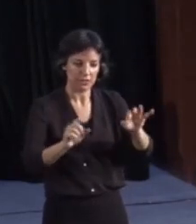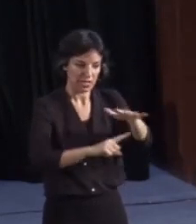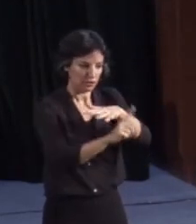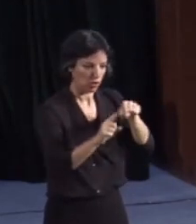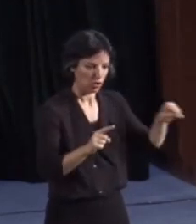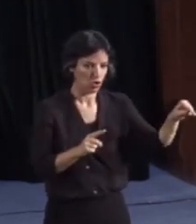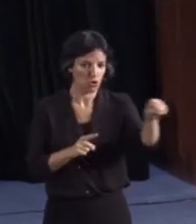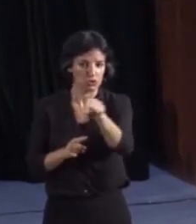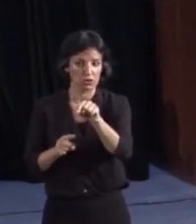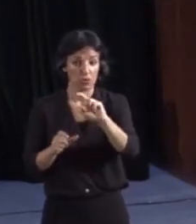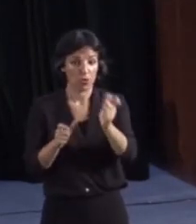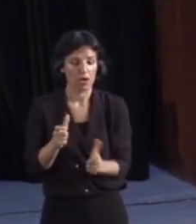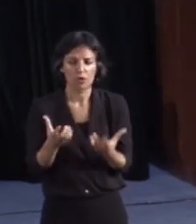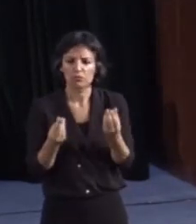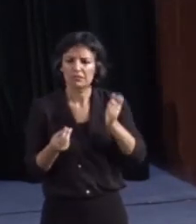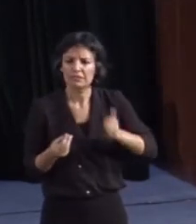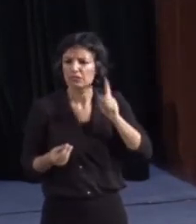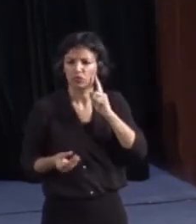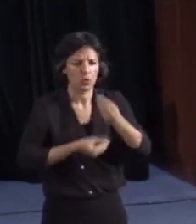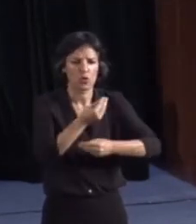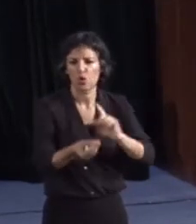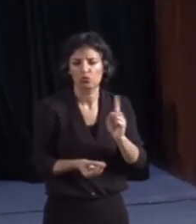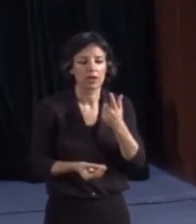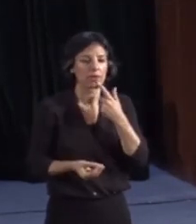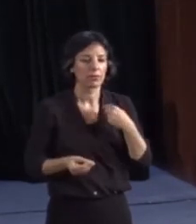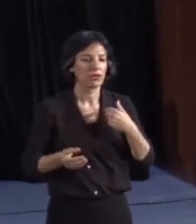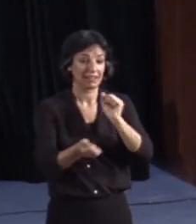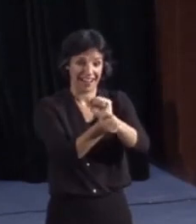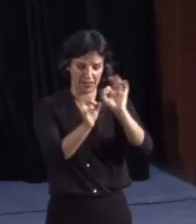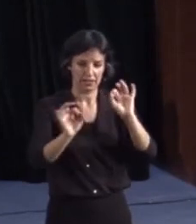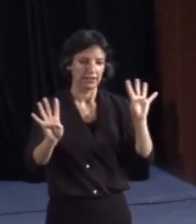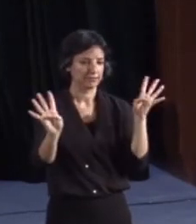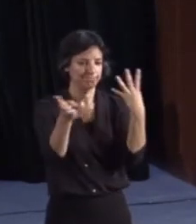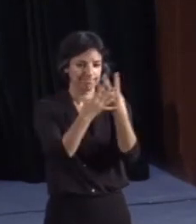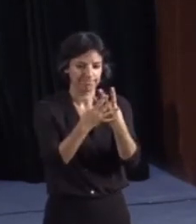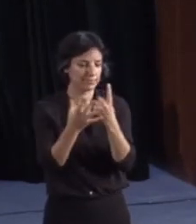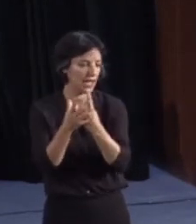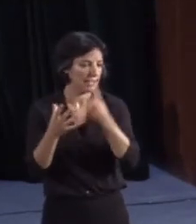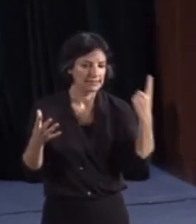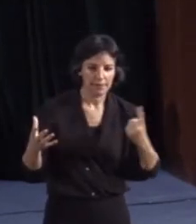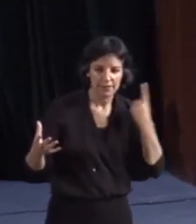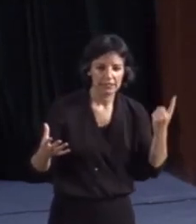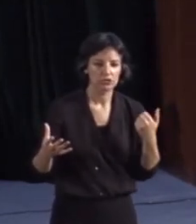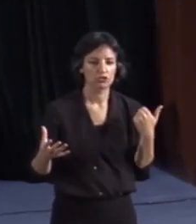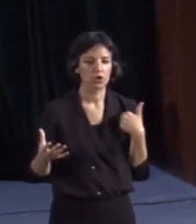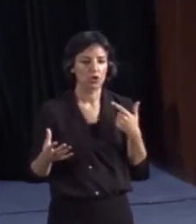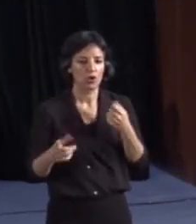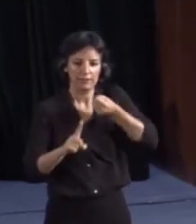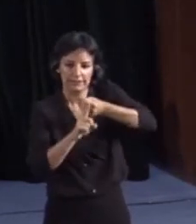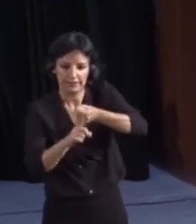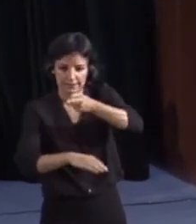vocabularios que habitualmente no utiliza el sordo, celda, aislamiento, coercitivo,